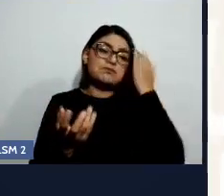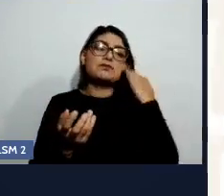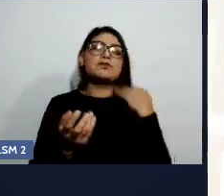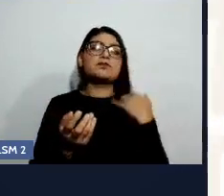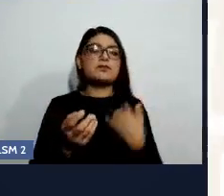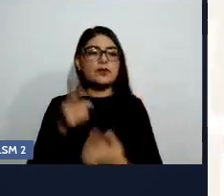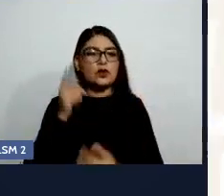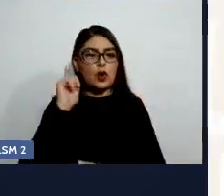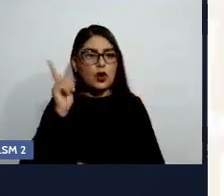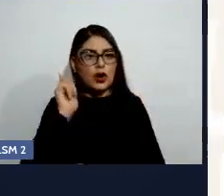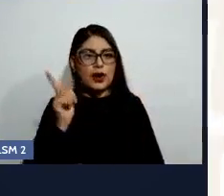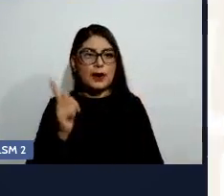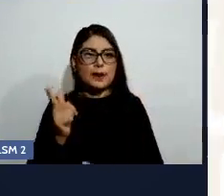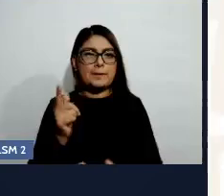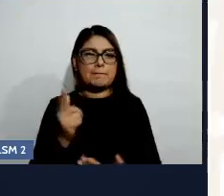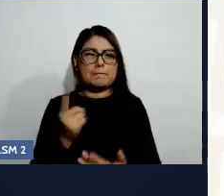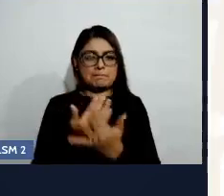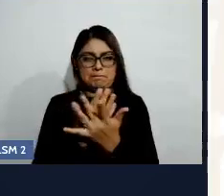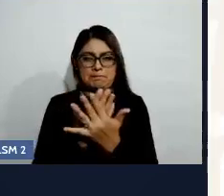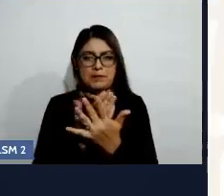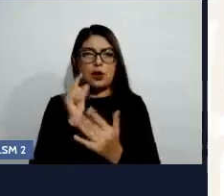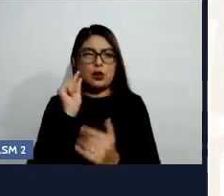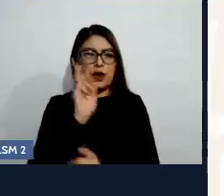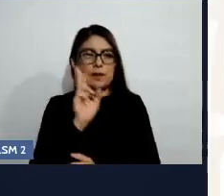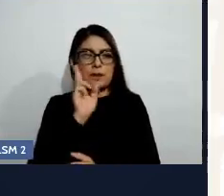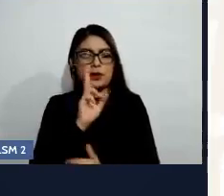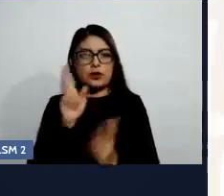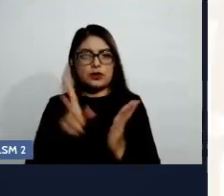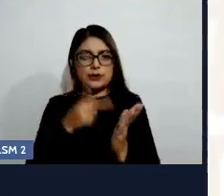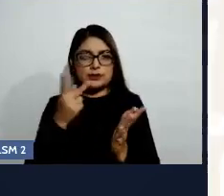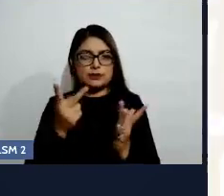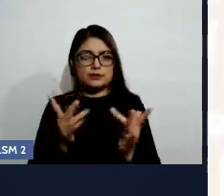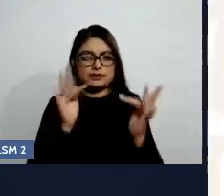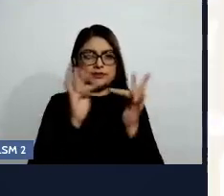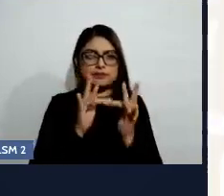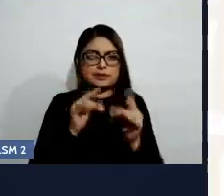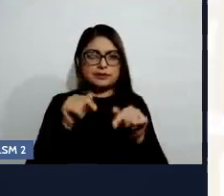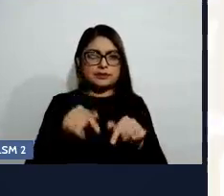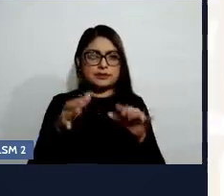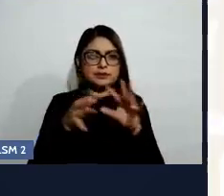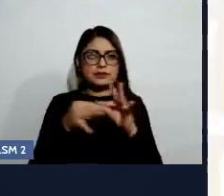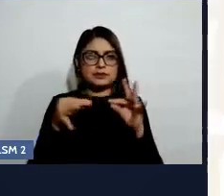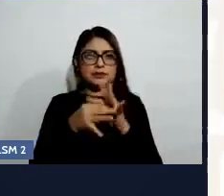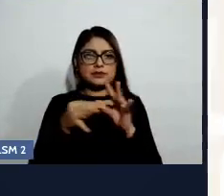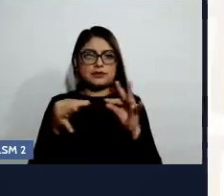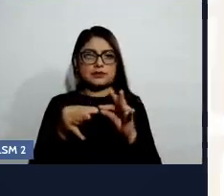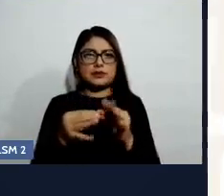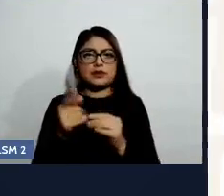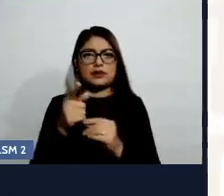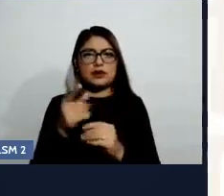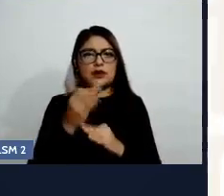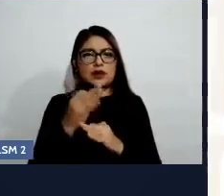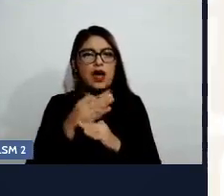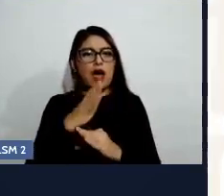ahorita nos siga dando su exposición porque realmente surgen muchas dudas en torno